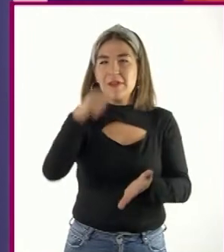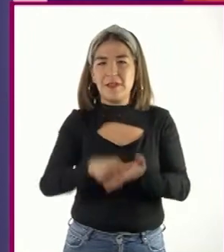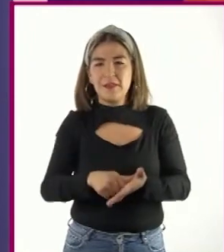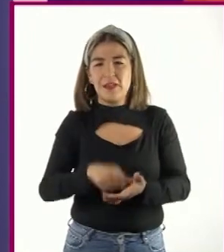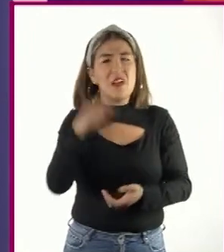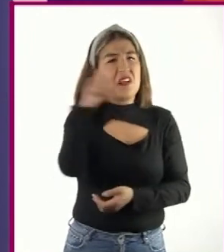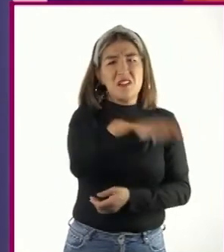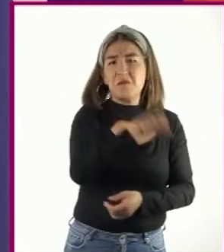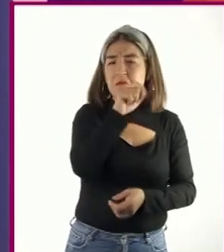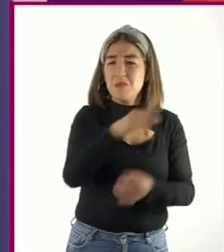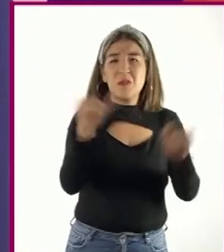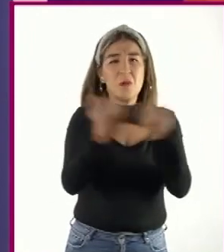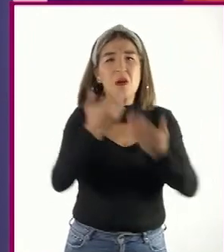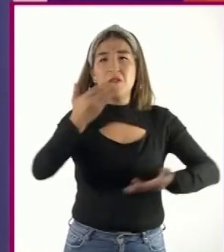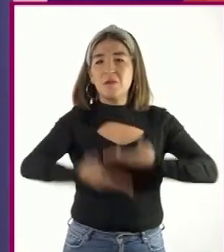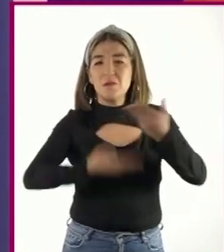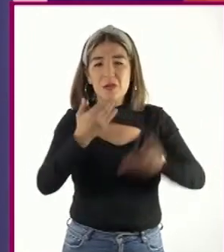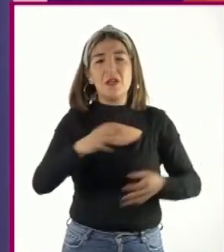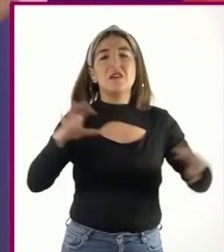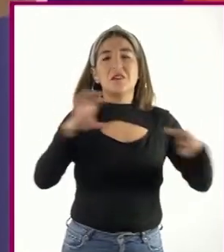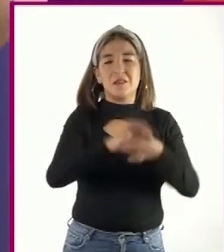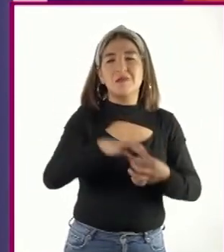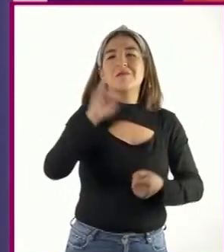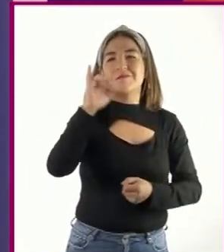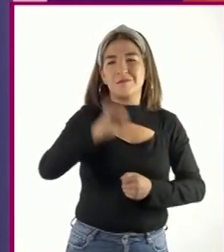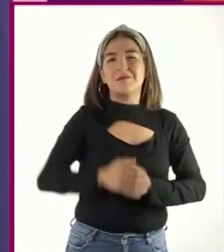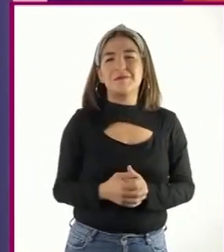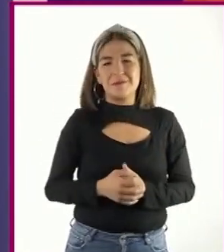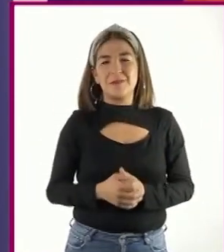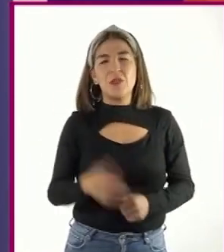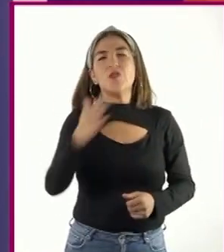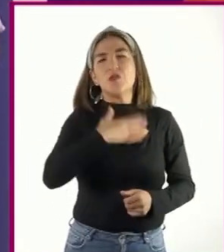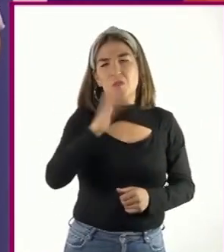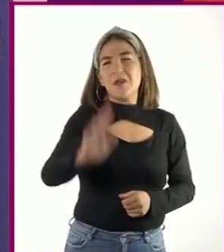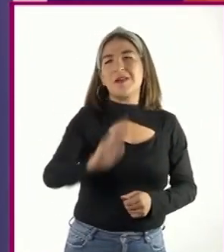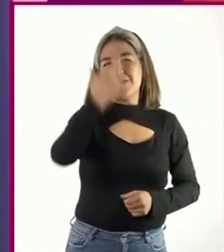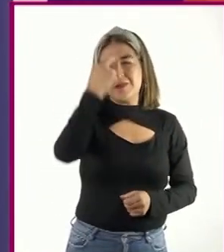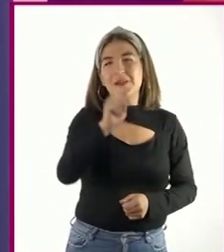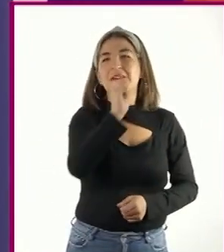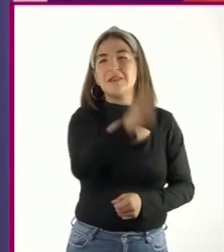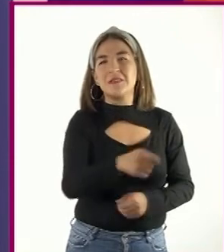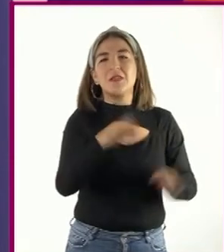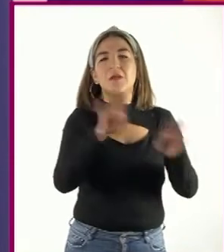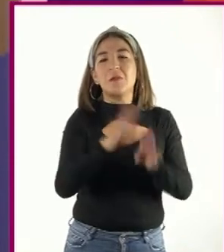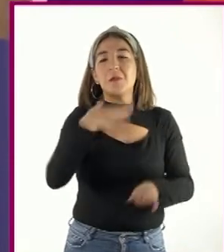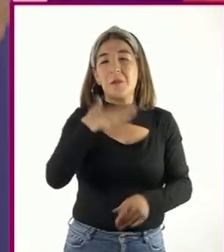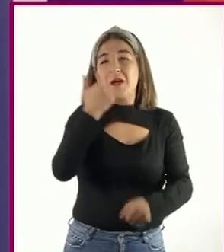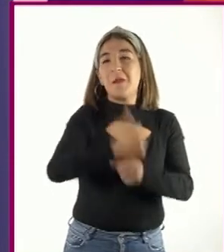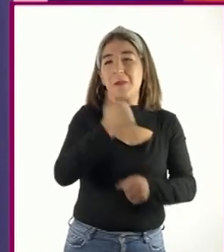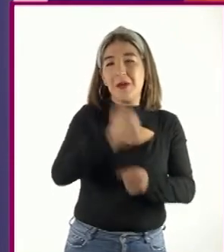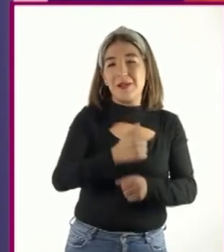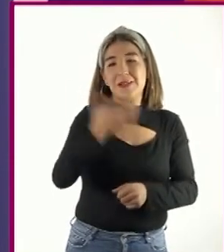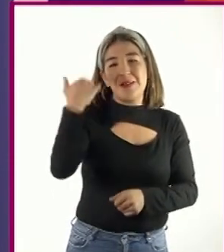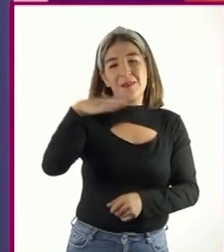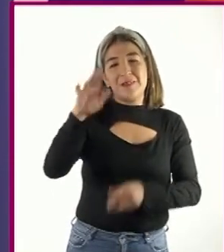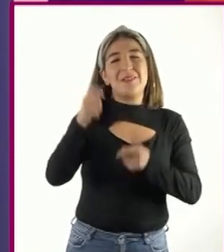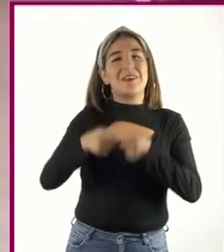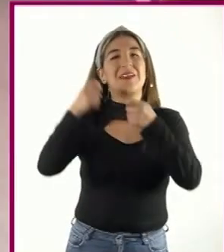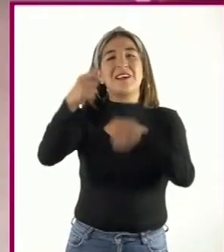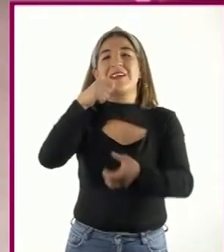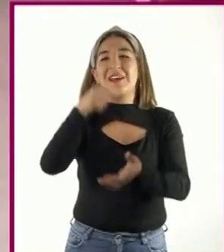han usado las mismas fórmulas de cortesía. Yo recuerdo una carta que mi abuelo escribió para mi abuela.